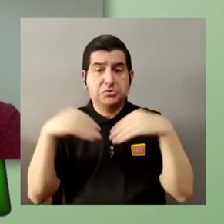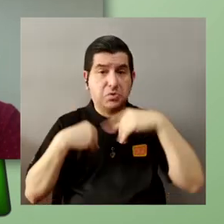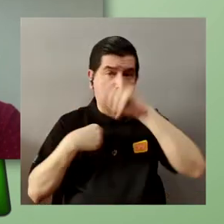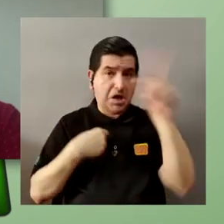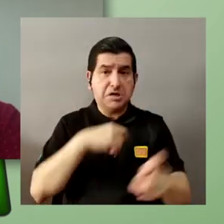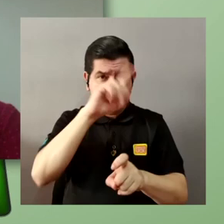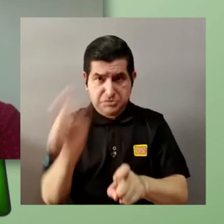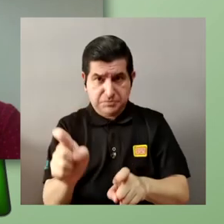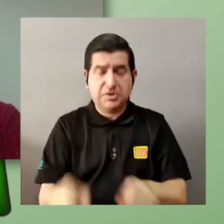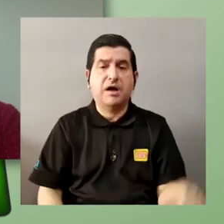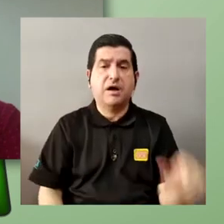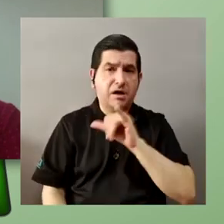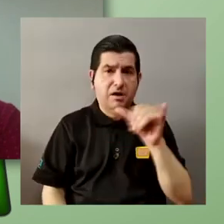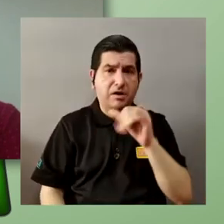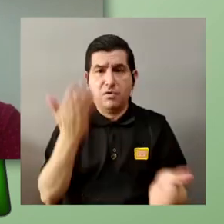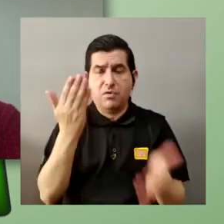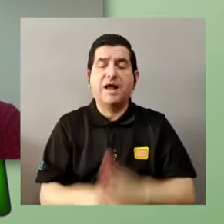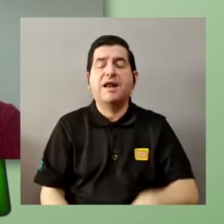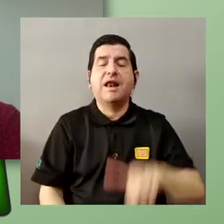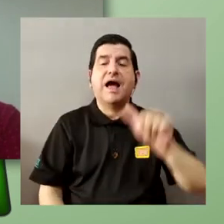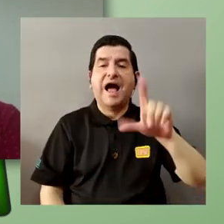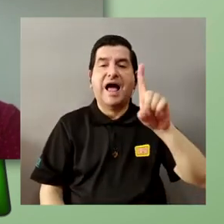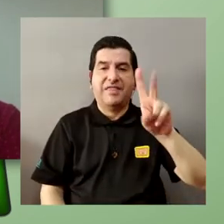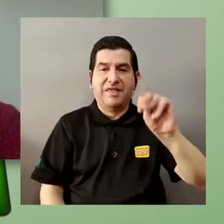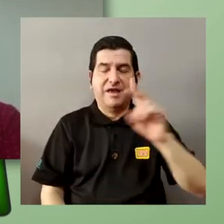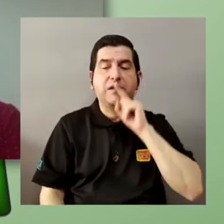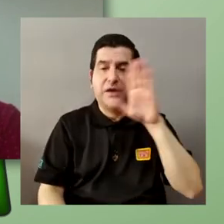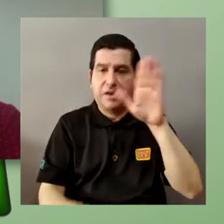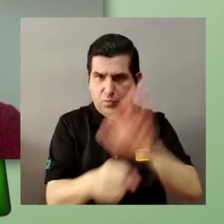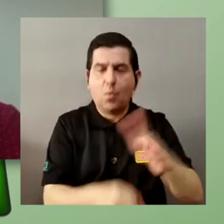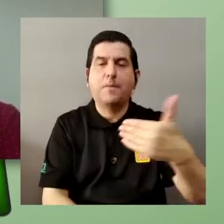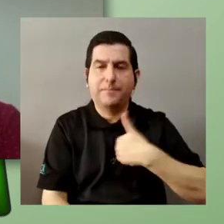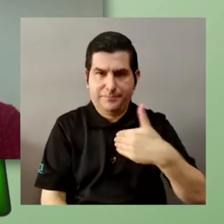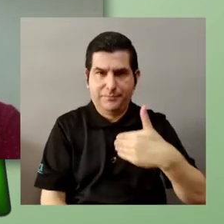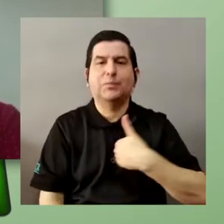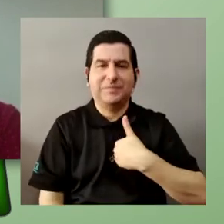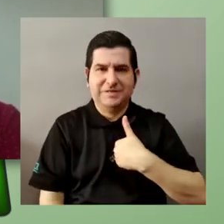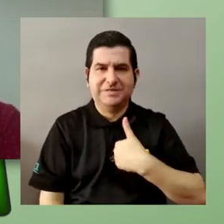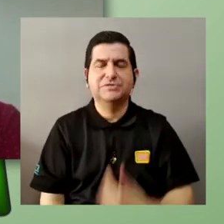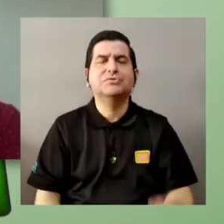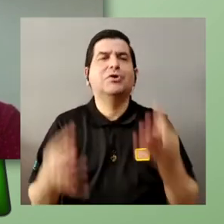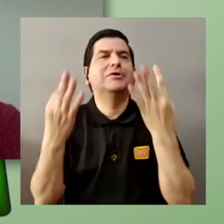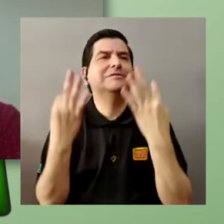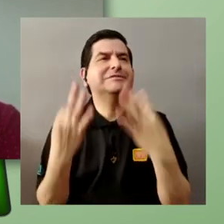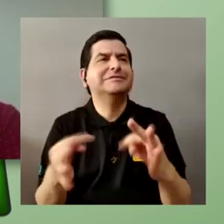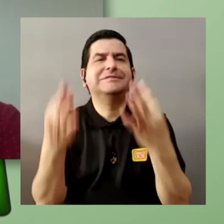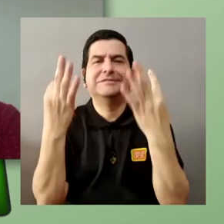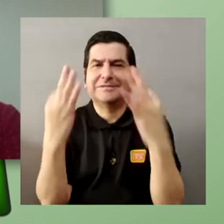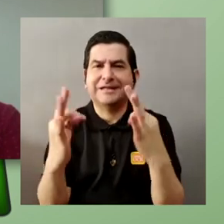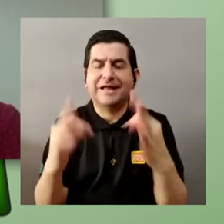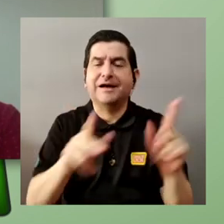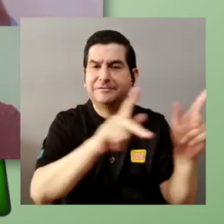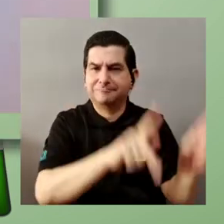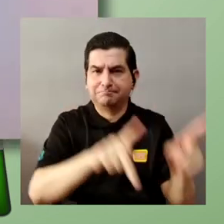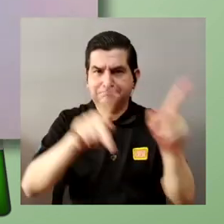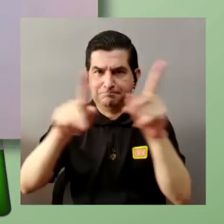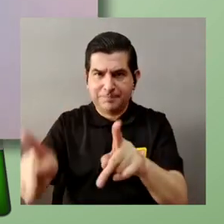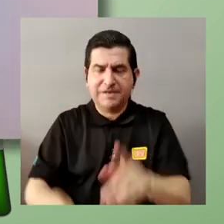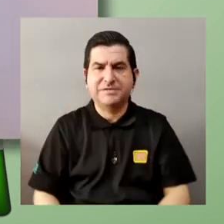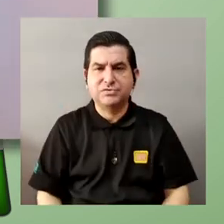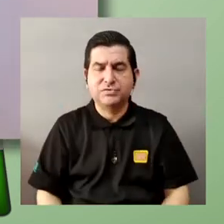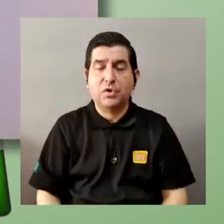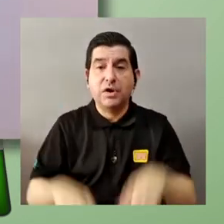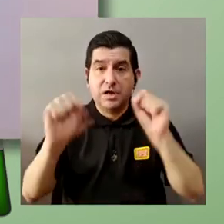usted estará anuente a recibir alguna pregunta también pues adn está comprometido con esto que es buscar que